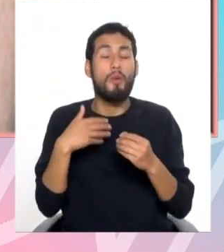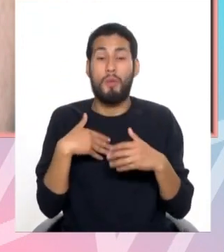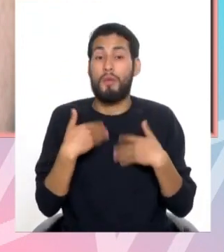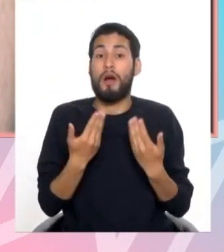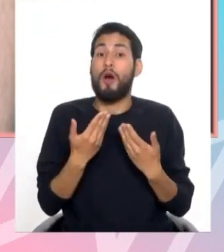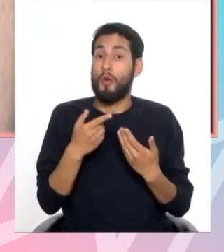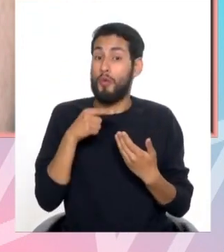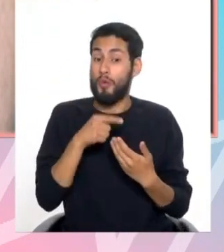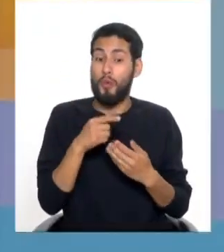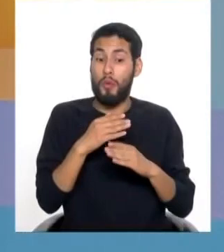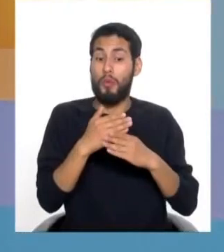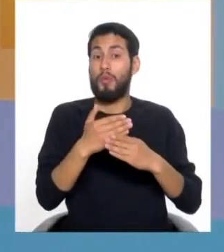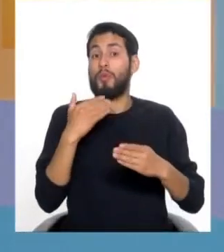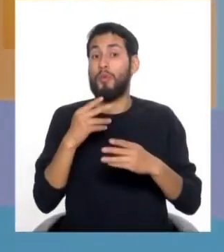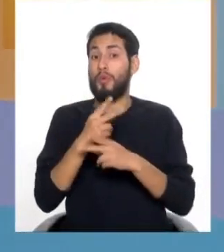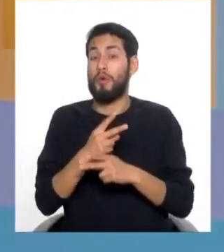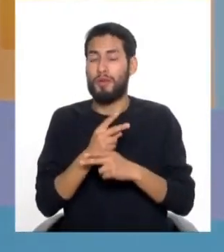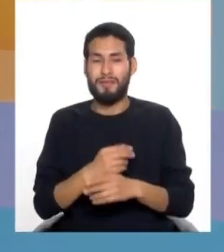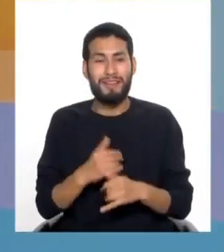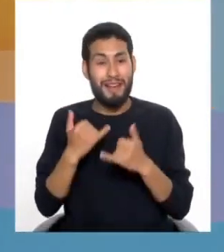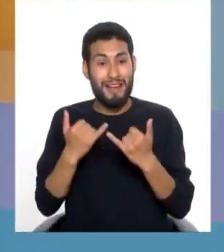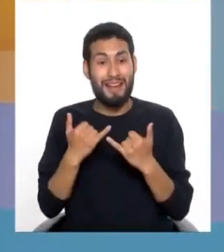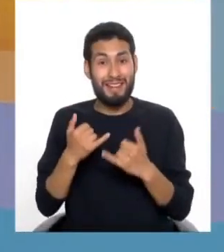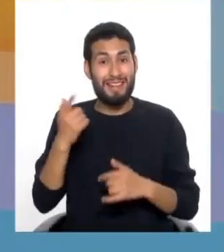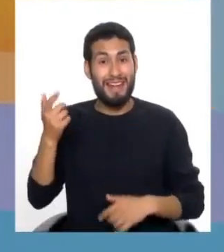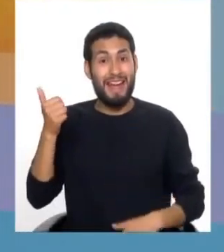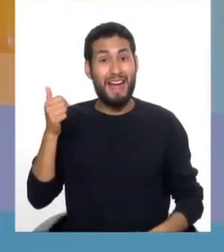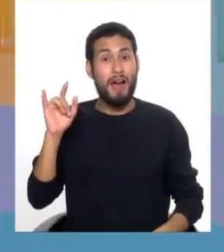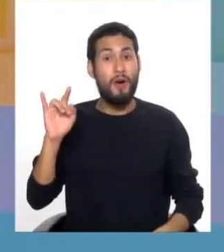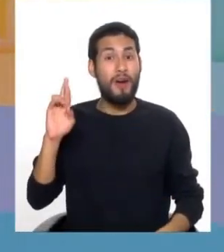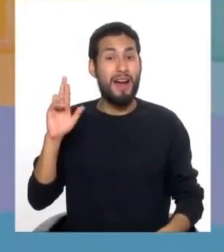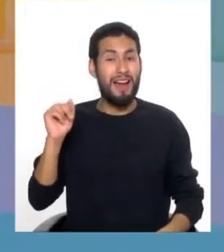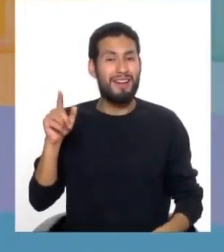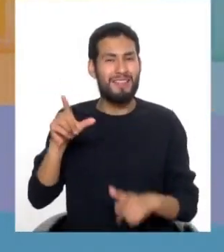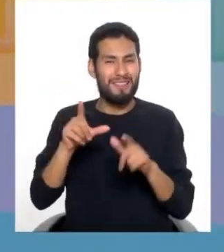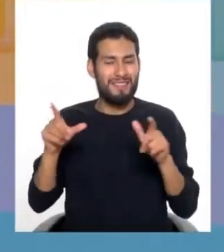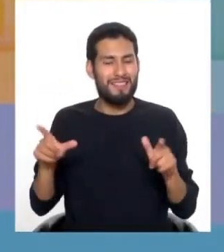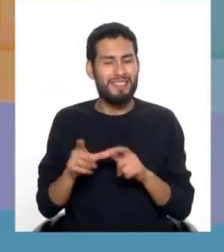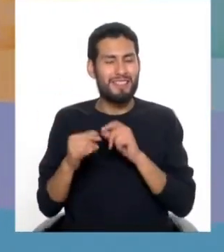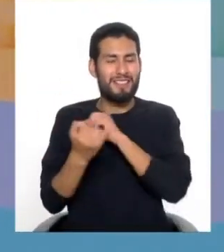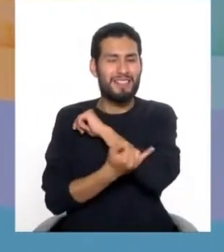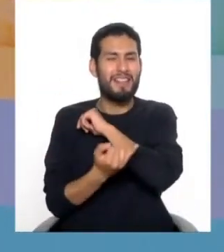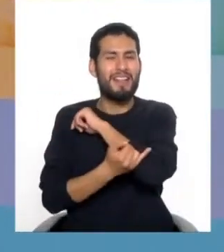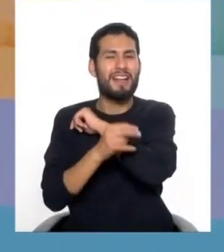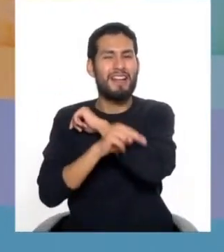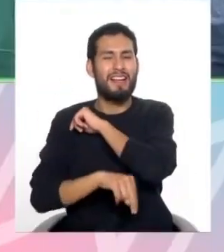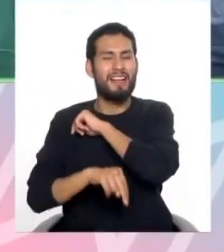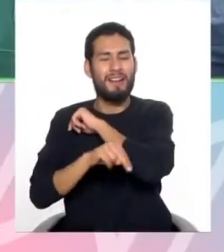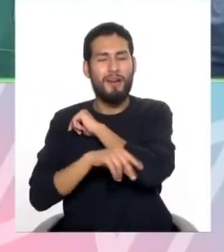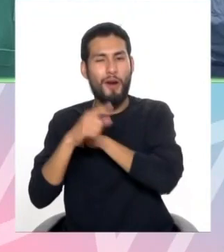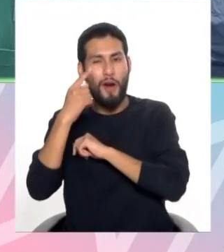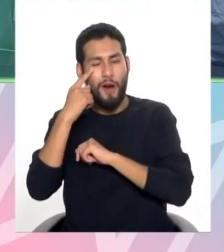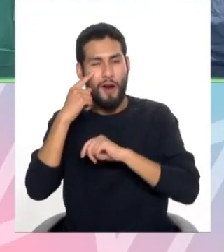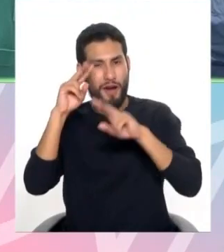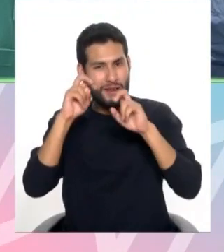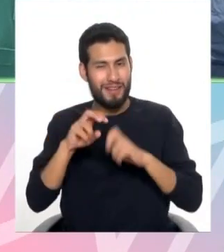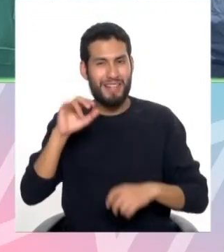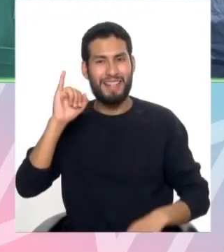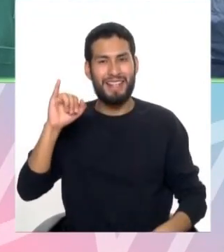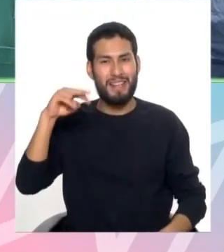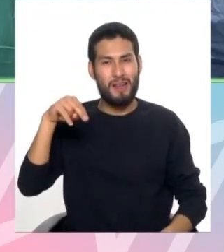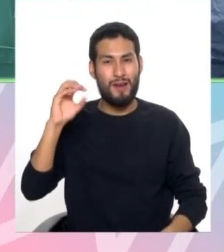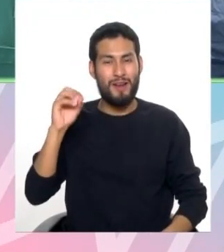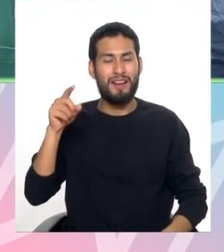Y para eso, Aura se encuentra en el Instituto Nacional Ophthalmológico, el INO, donde nos va a enseñar los últimos